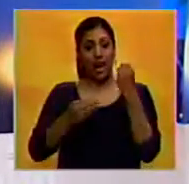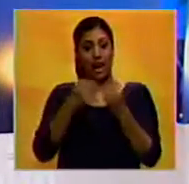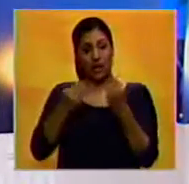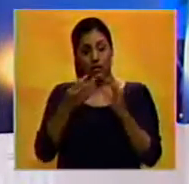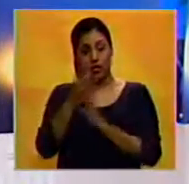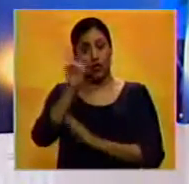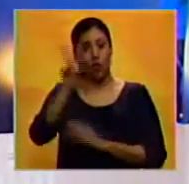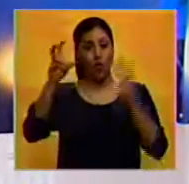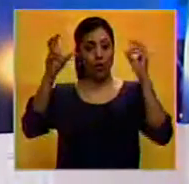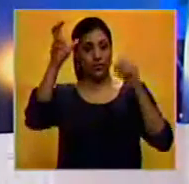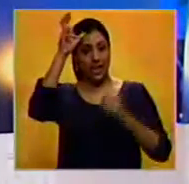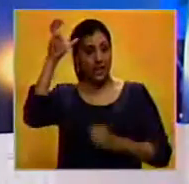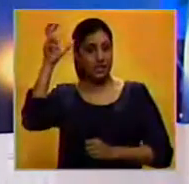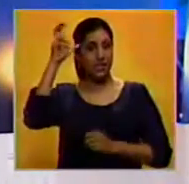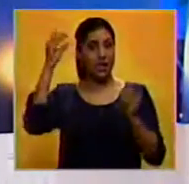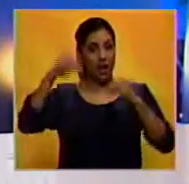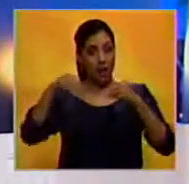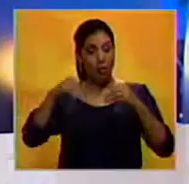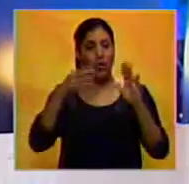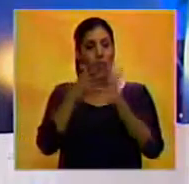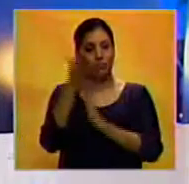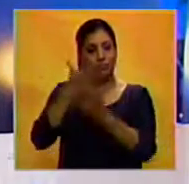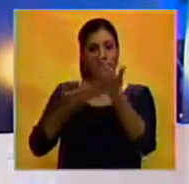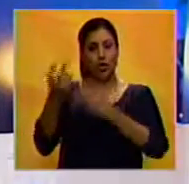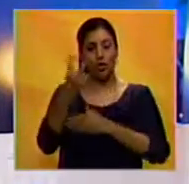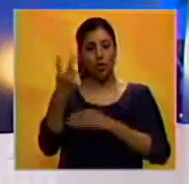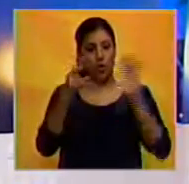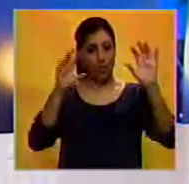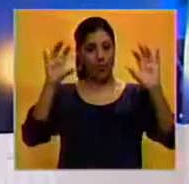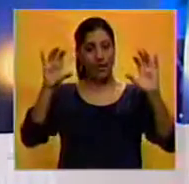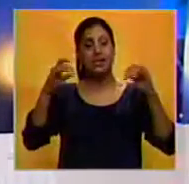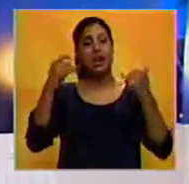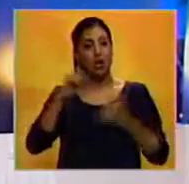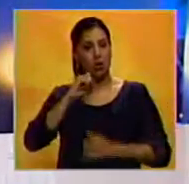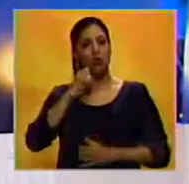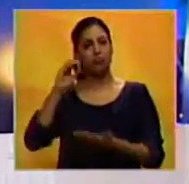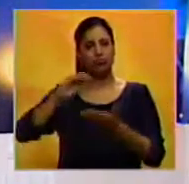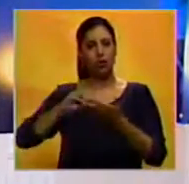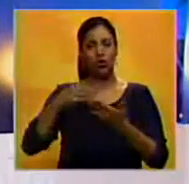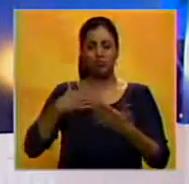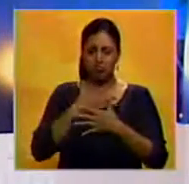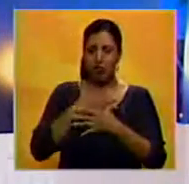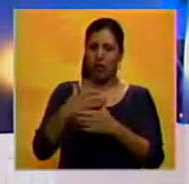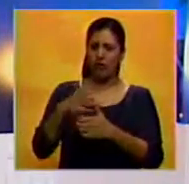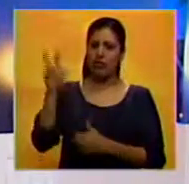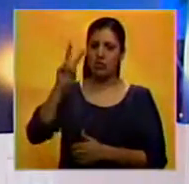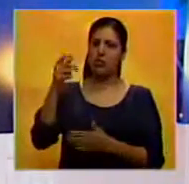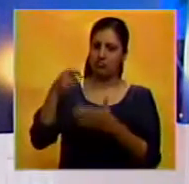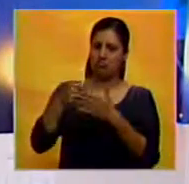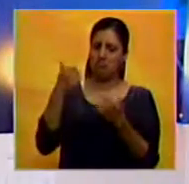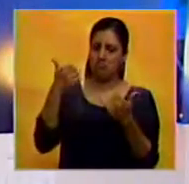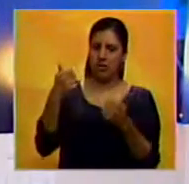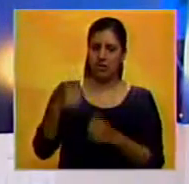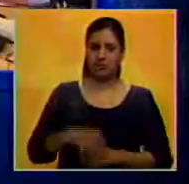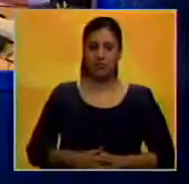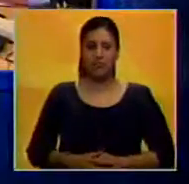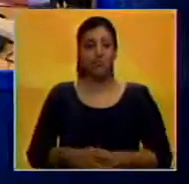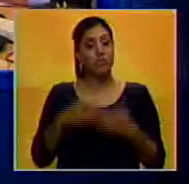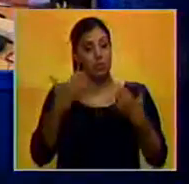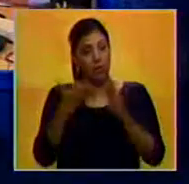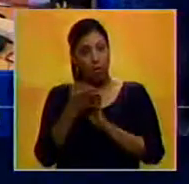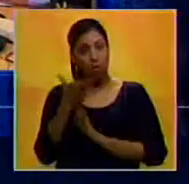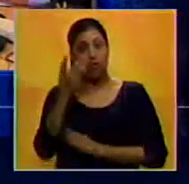cancilleres acordaron expandir la agenda de cooperación entre ambas naciones y Rusia ratificó la confiabilidad de Venezuela como aliado estratégico.